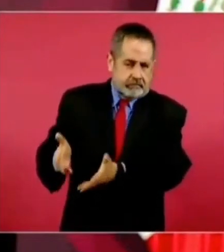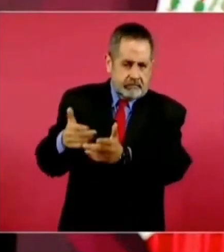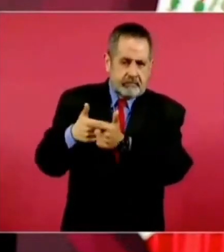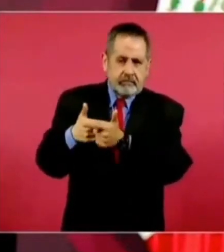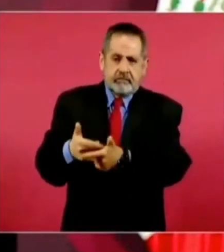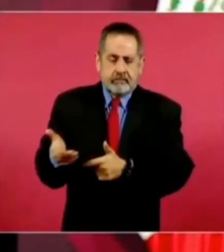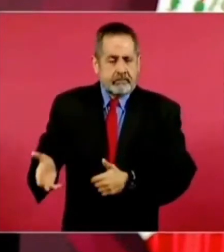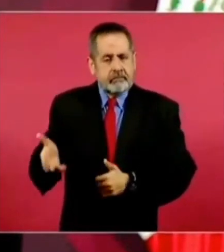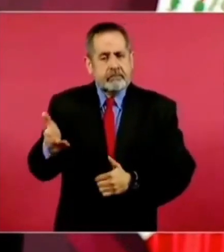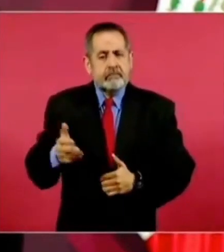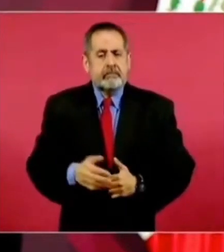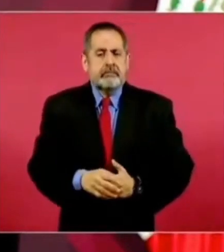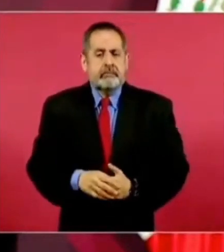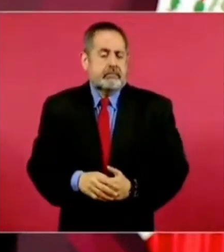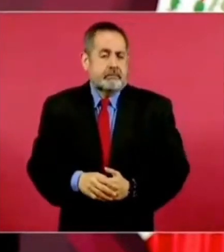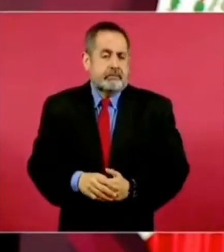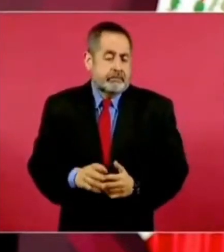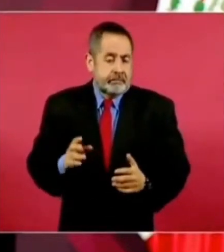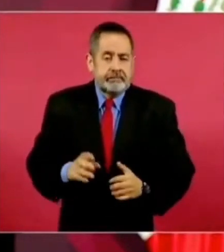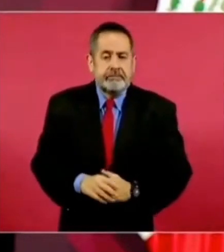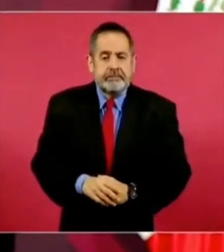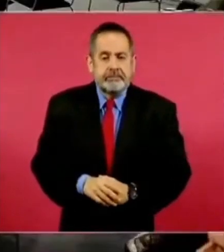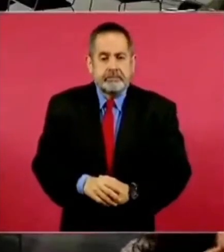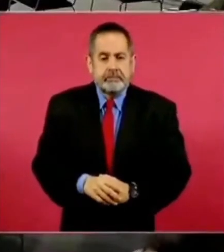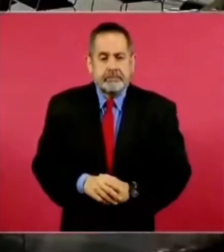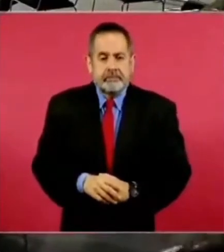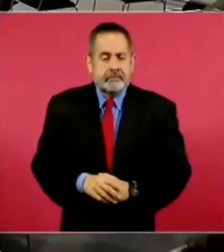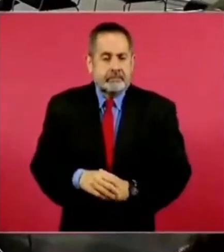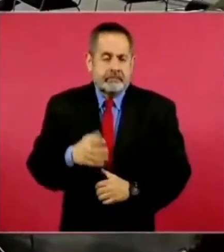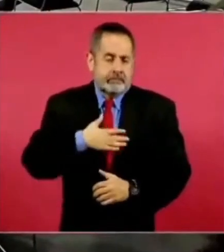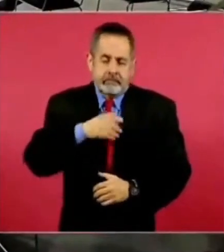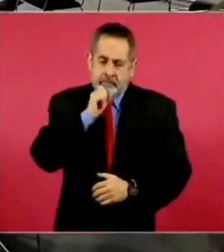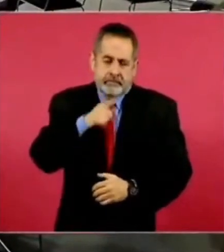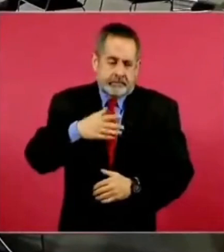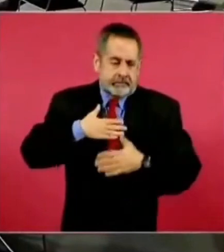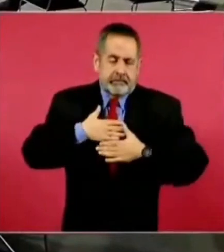además por la naturaleza también